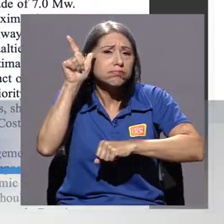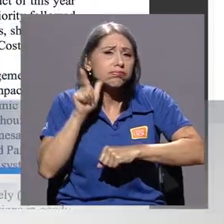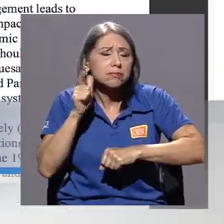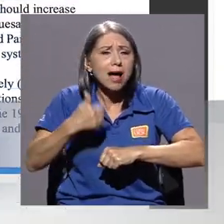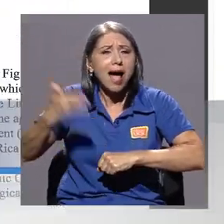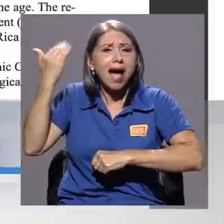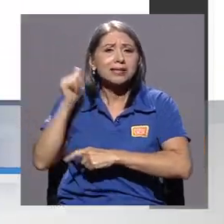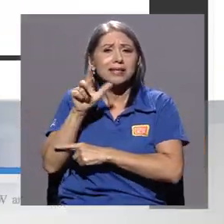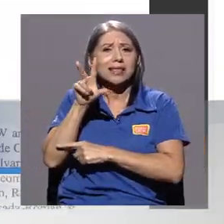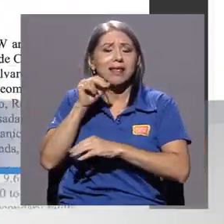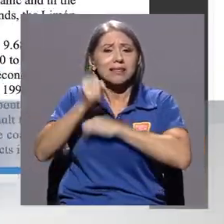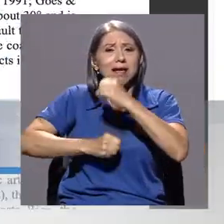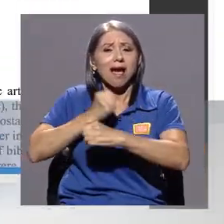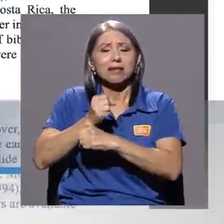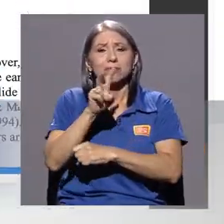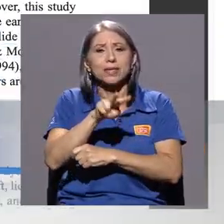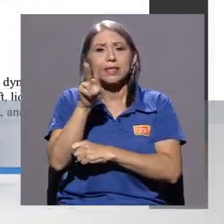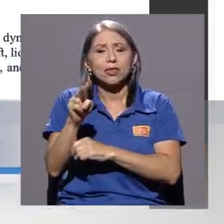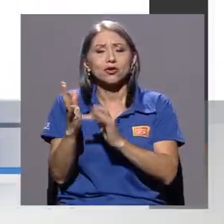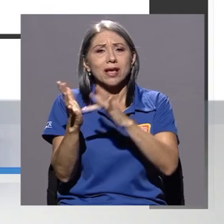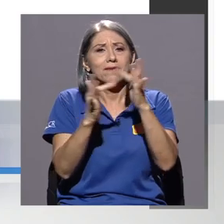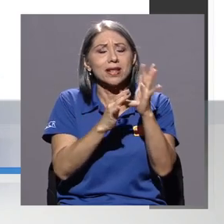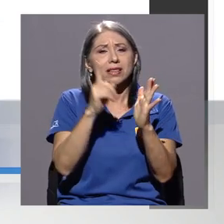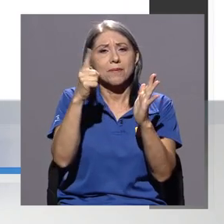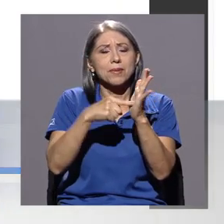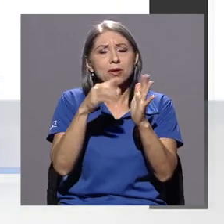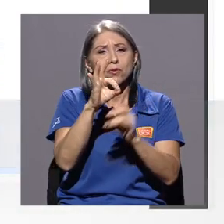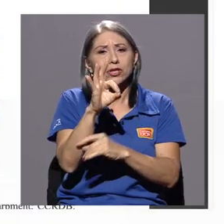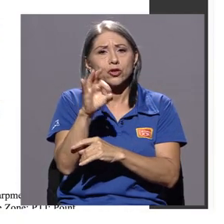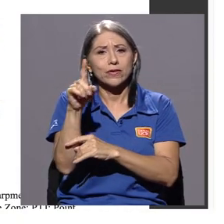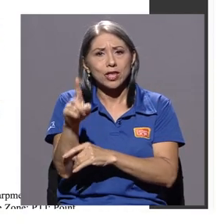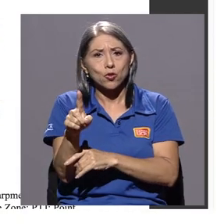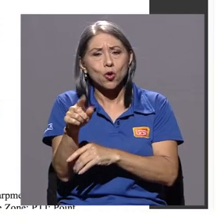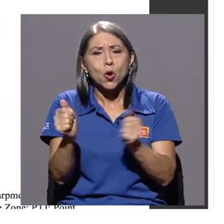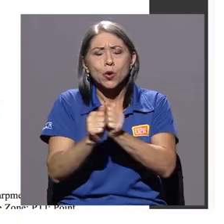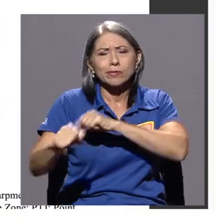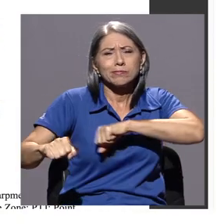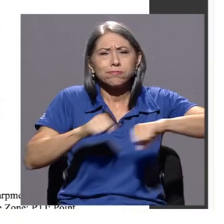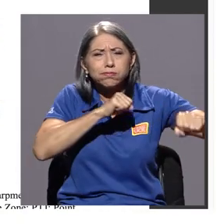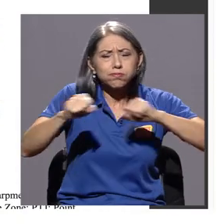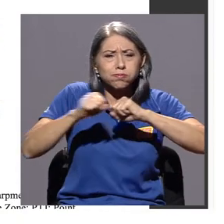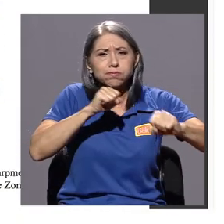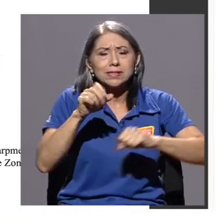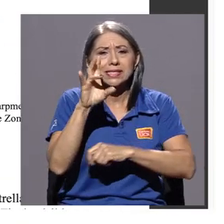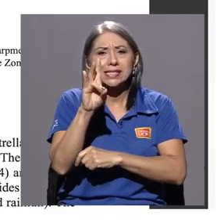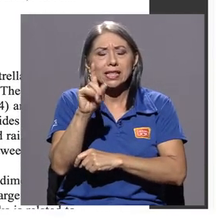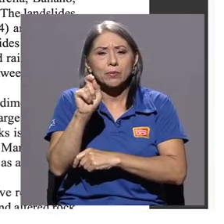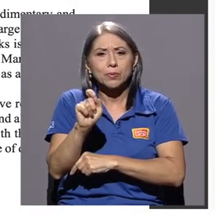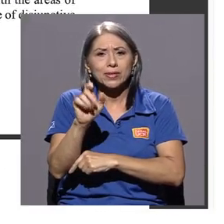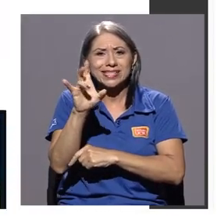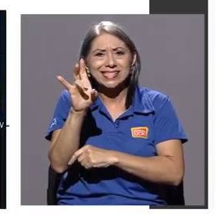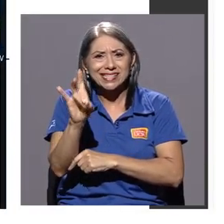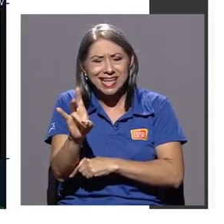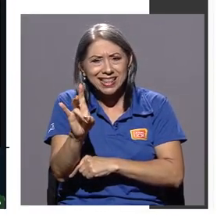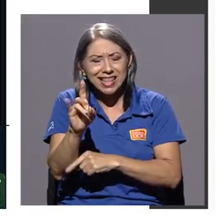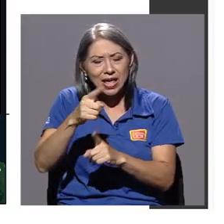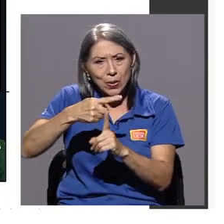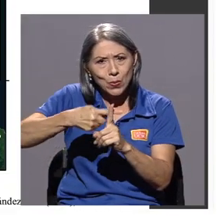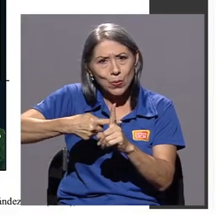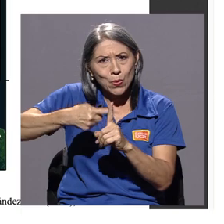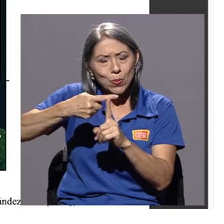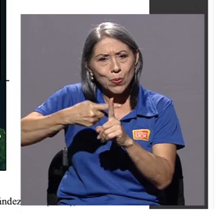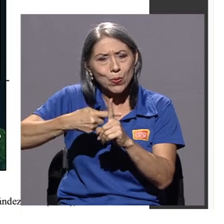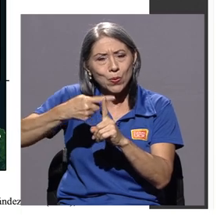hace 30 años, el 22 de abril de 1991, con una magnitud de 7,7 grados en la